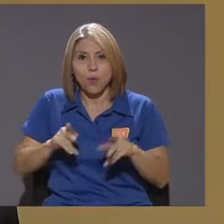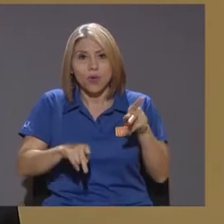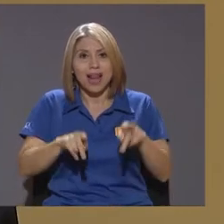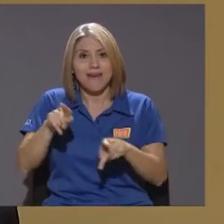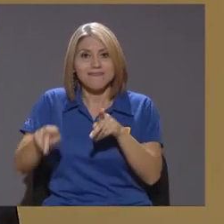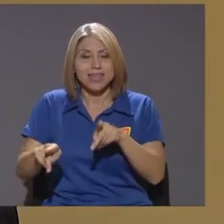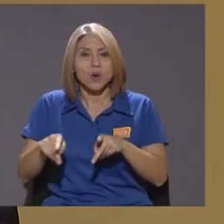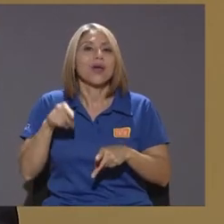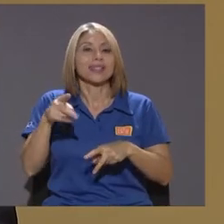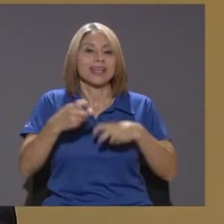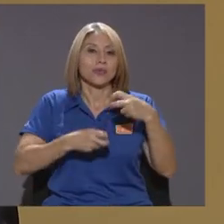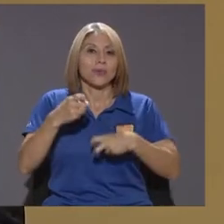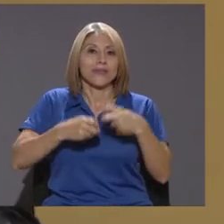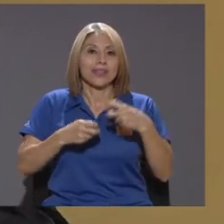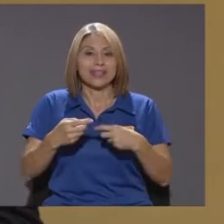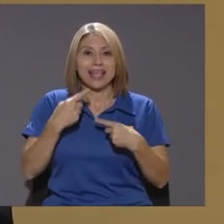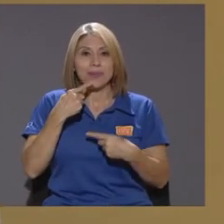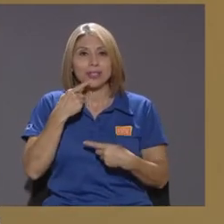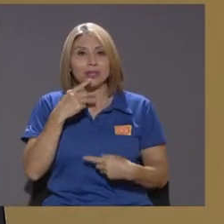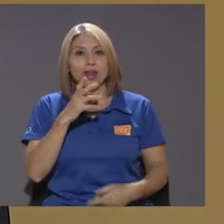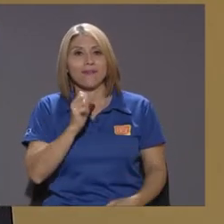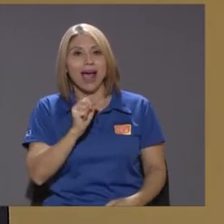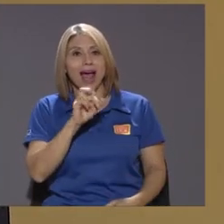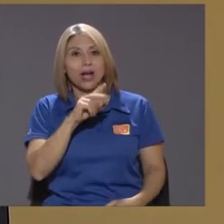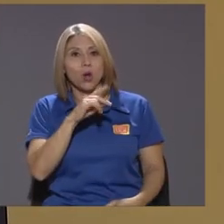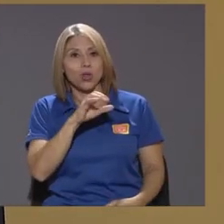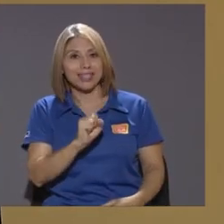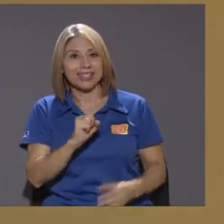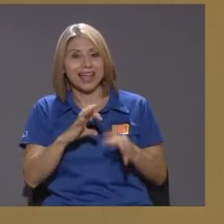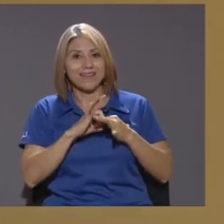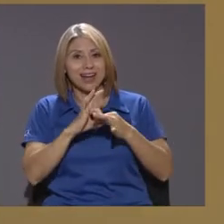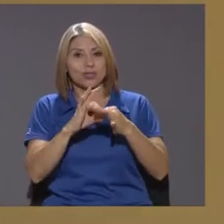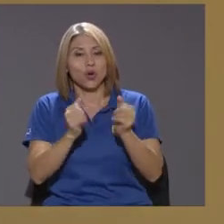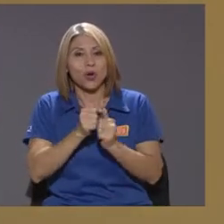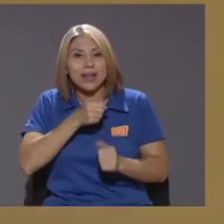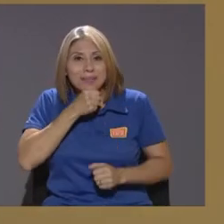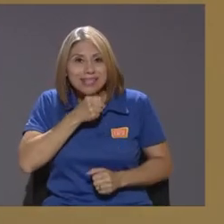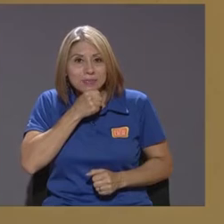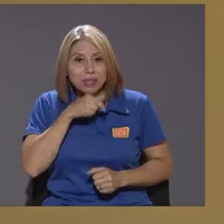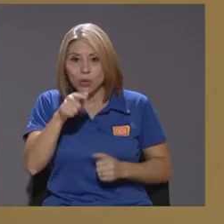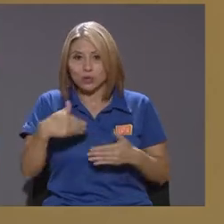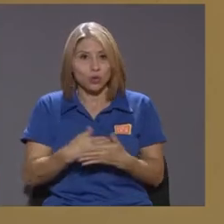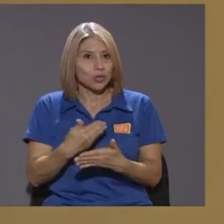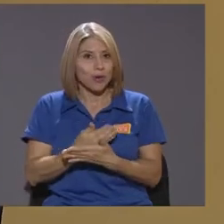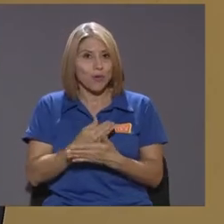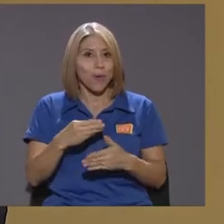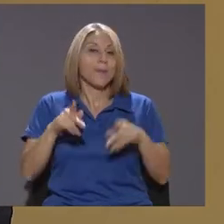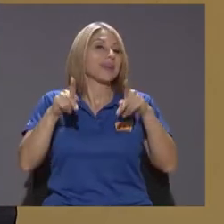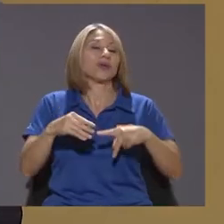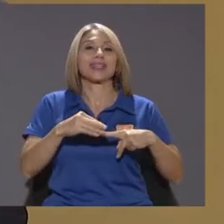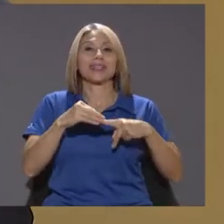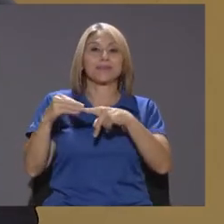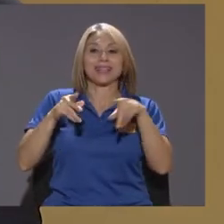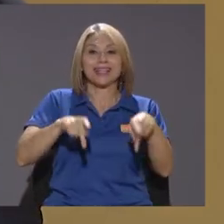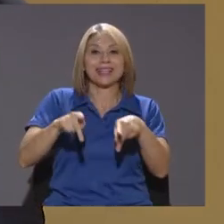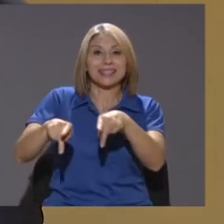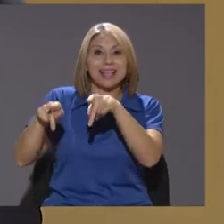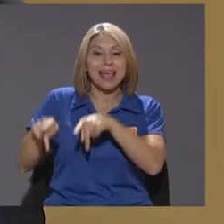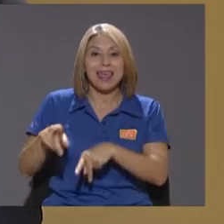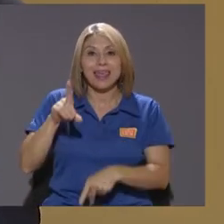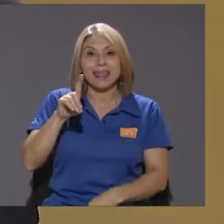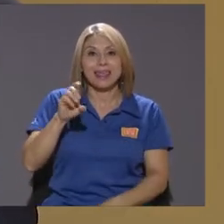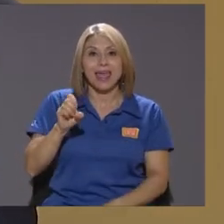mencionaba Arrodis en relación con el envejecimiento porque esto no es nuevo esto es algo que los demógrafos y especialmente en Costa Rica que hemos tenido demógrafos